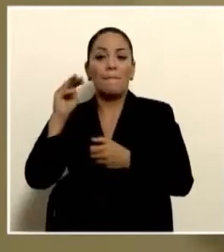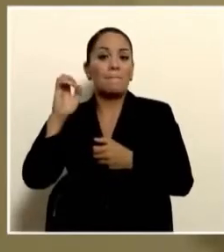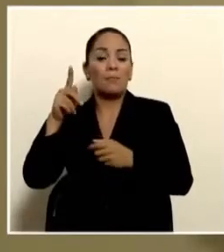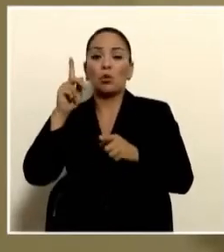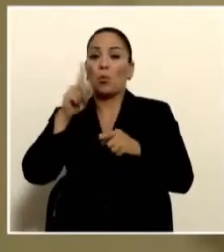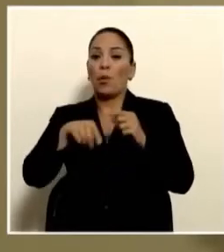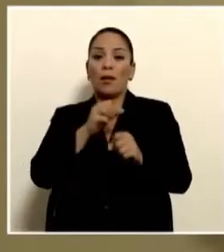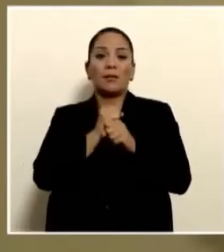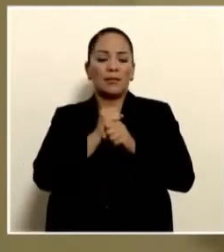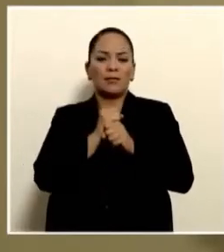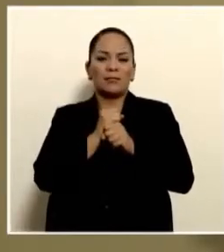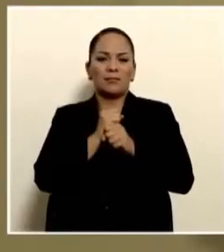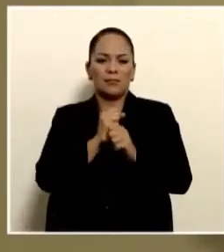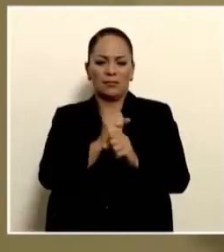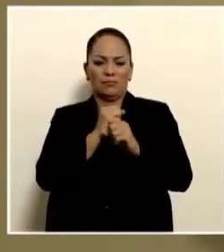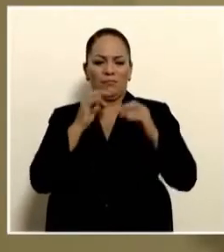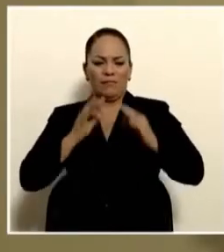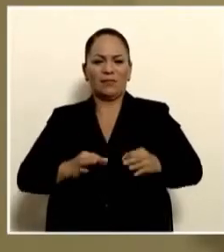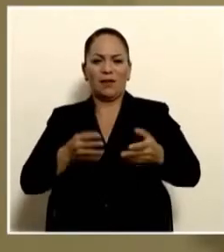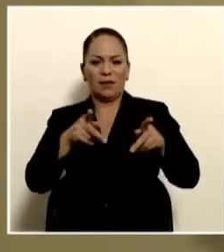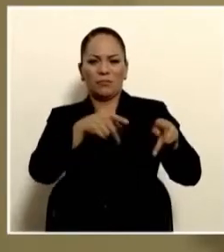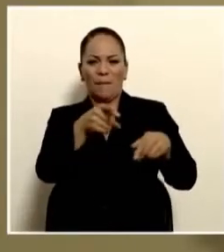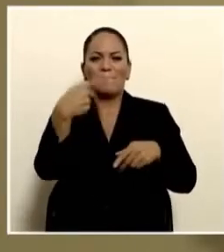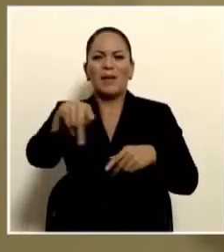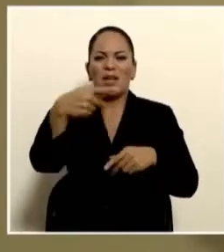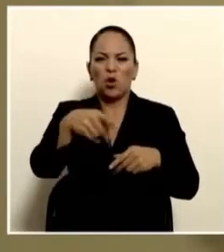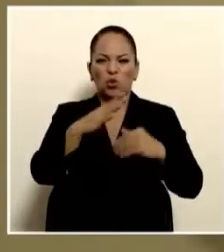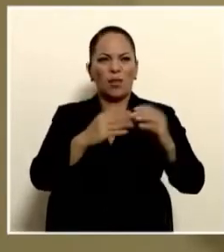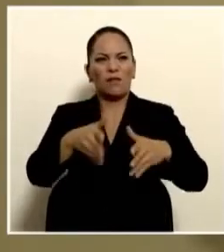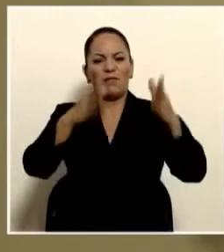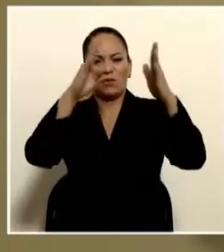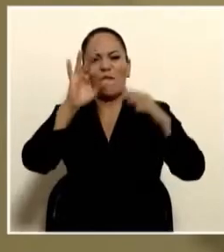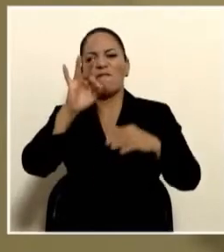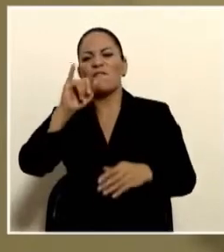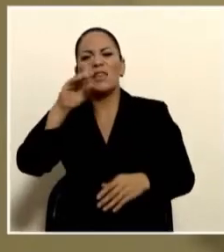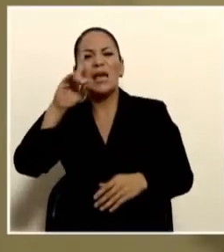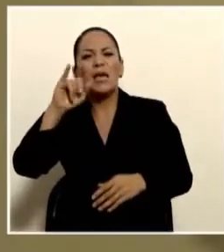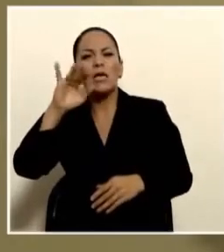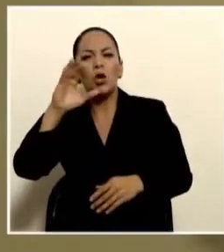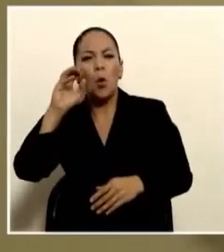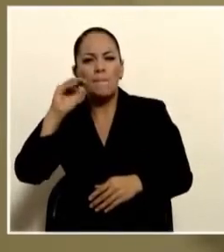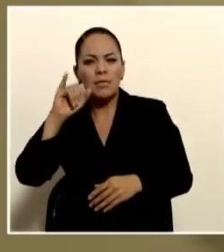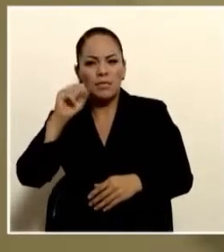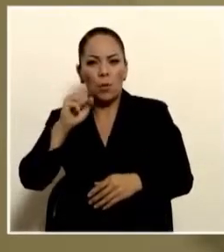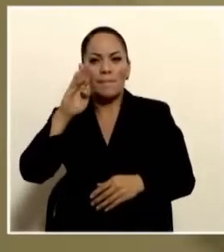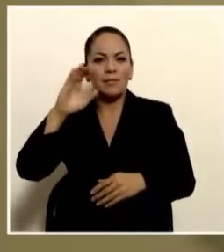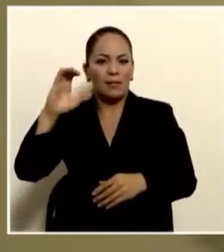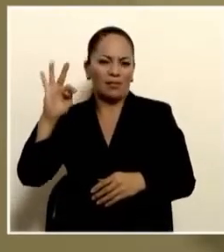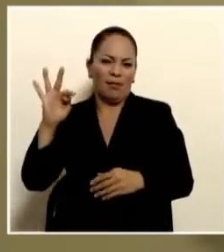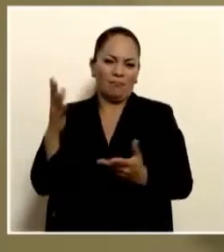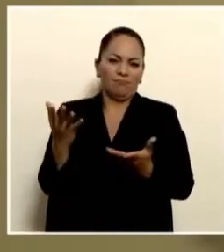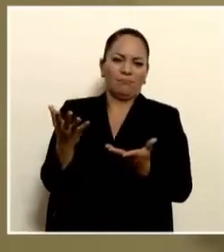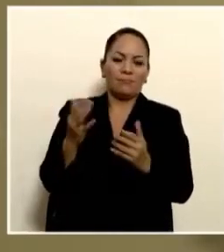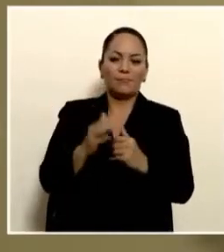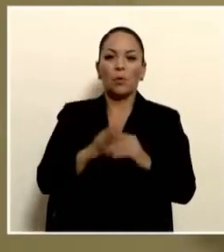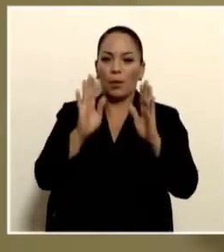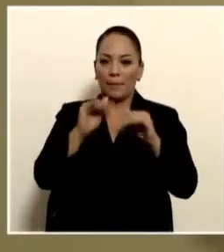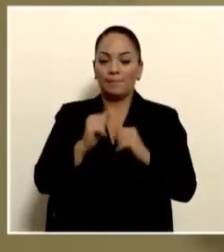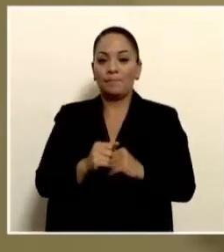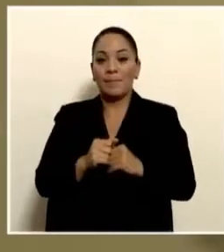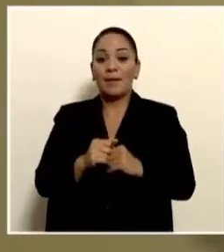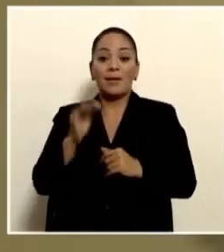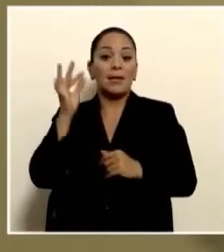podía garantizar la seguridad física de estas personas en un edificio de fideicomiso BCT. Viene la señora ministra,